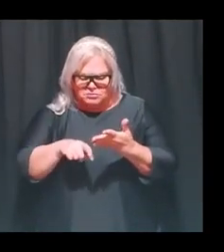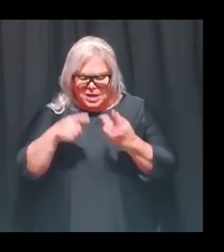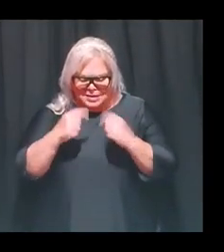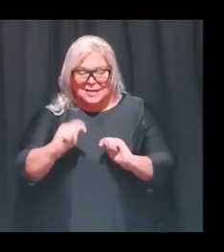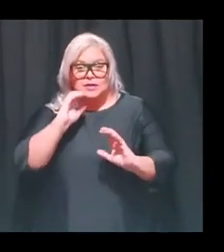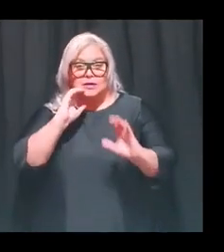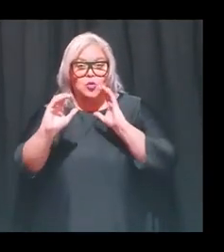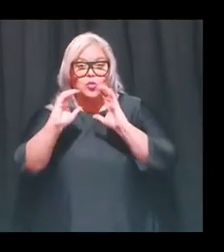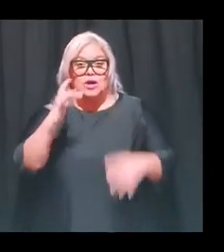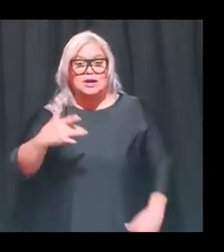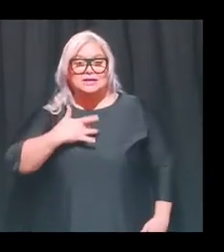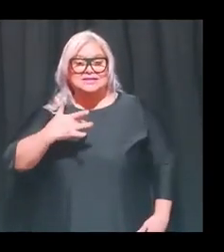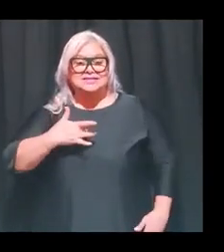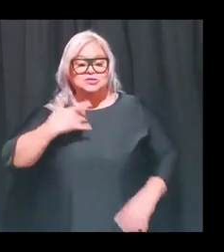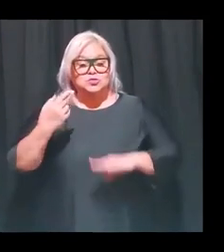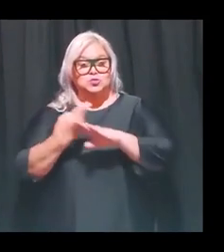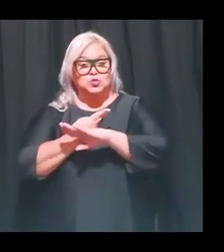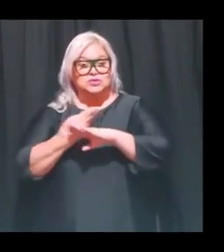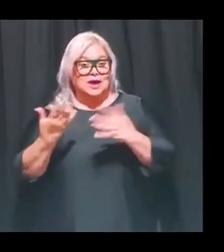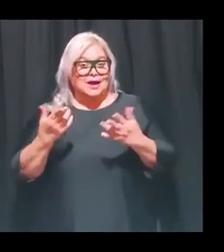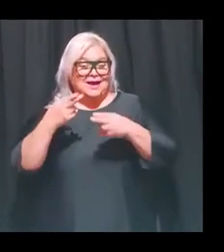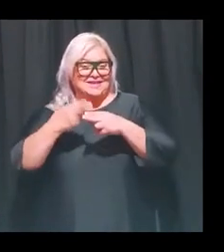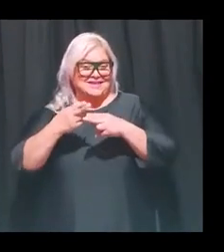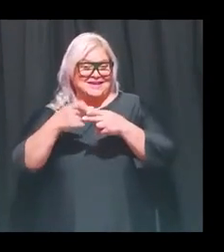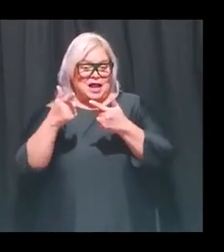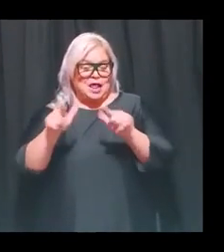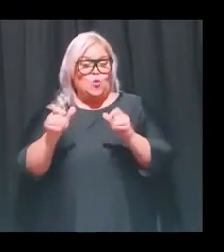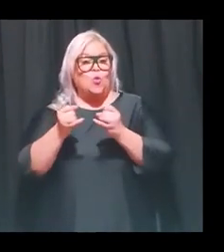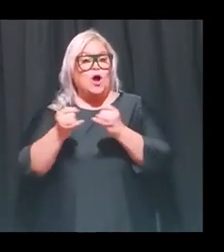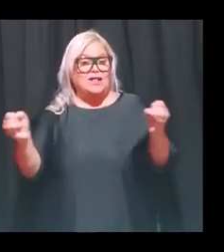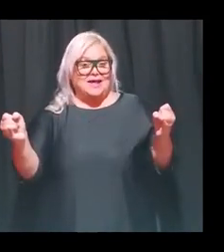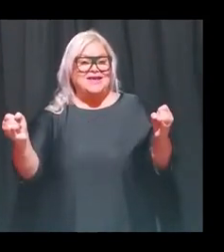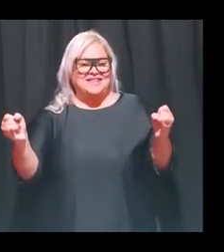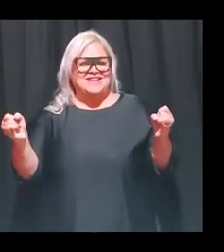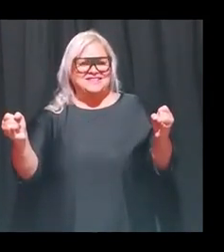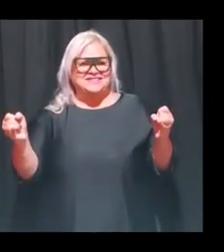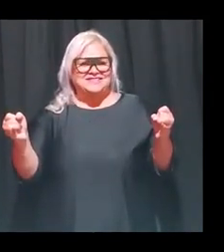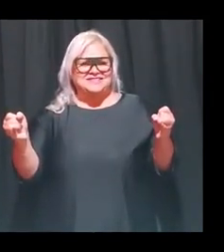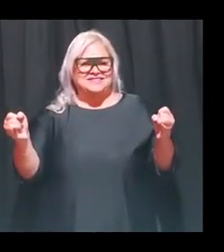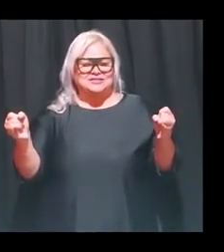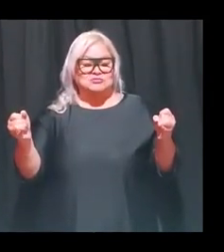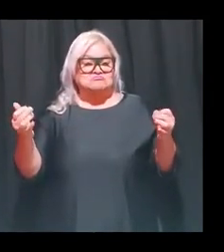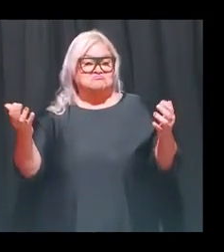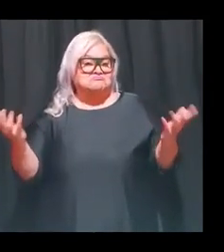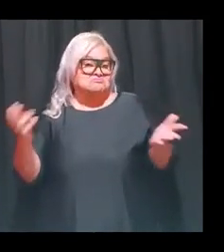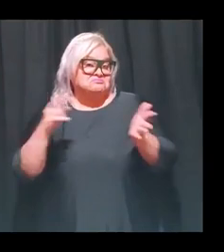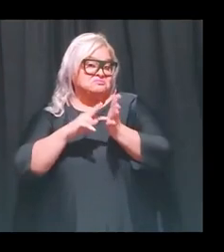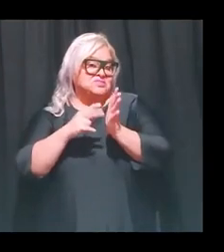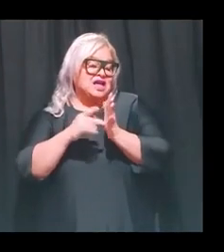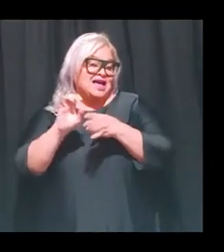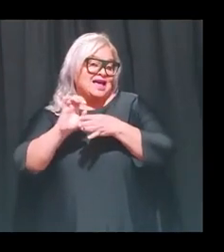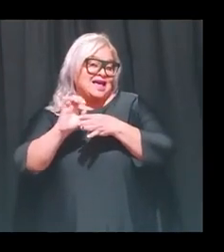sentimiento utilizando lo que se le llama el lenguaje de línea. Que eso viene siendo que el